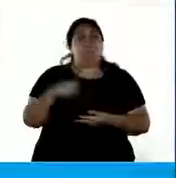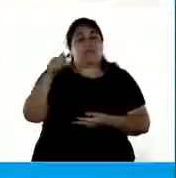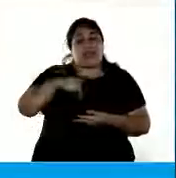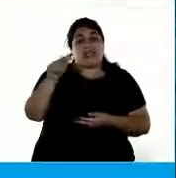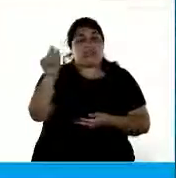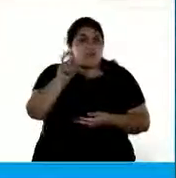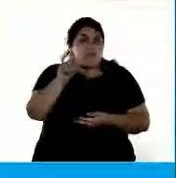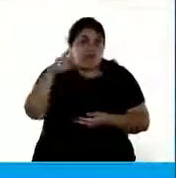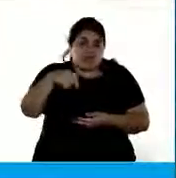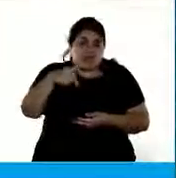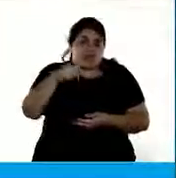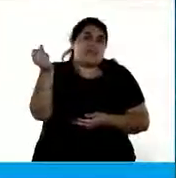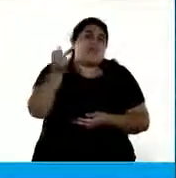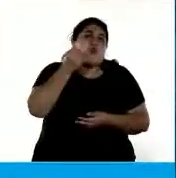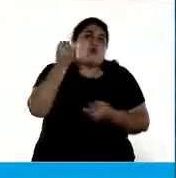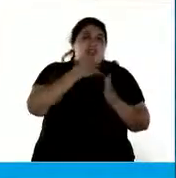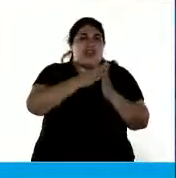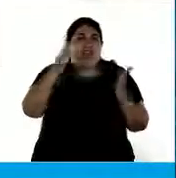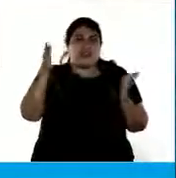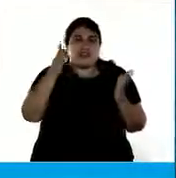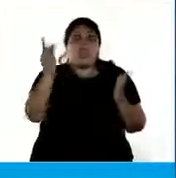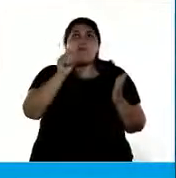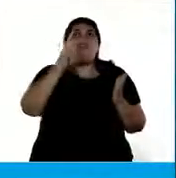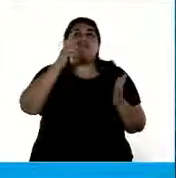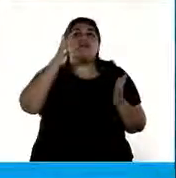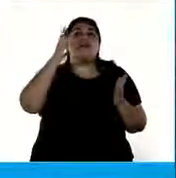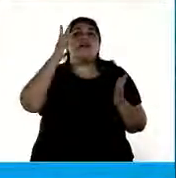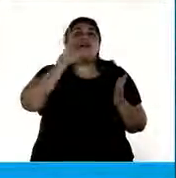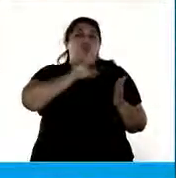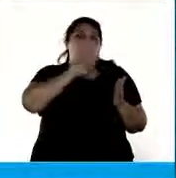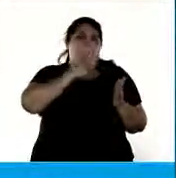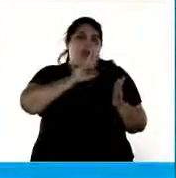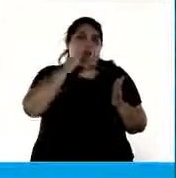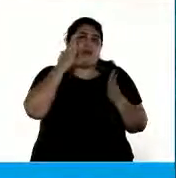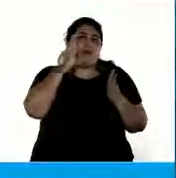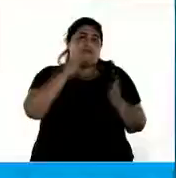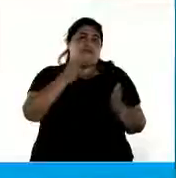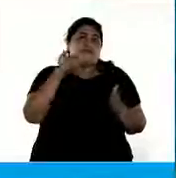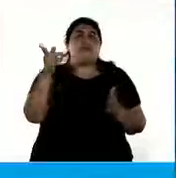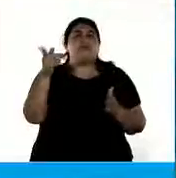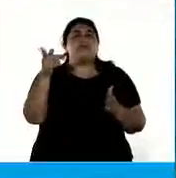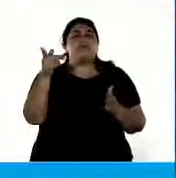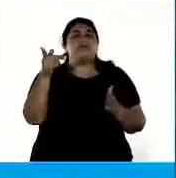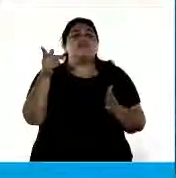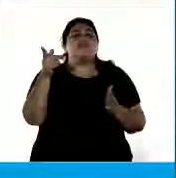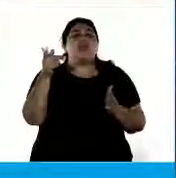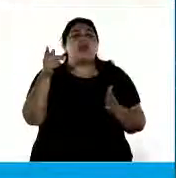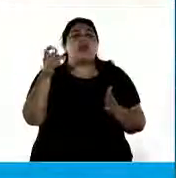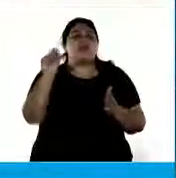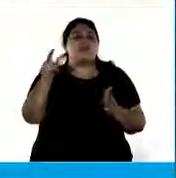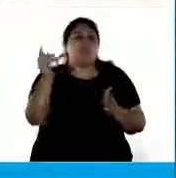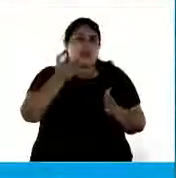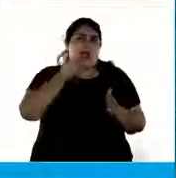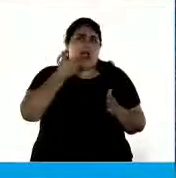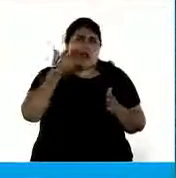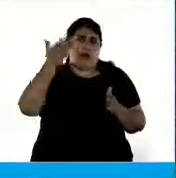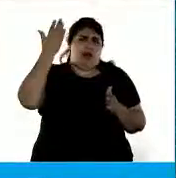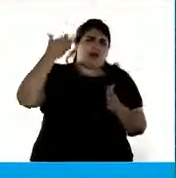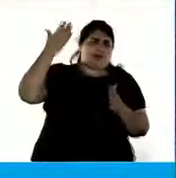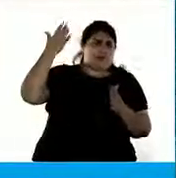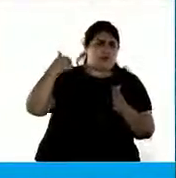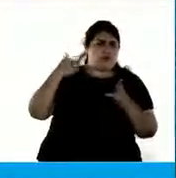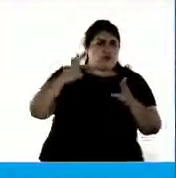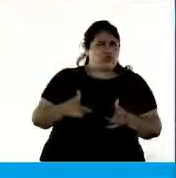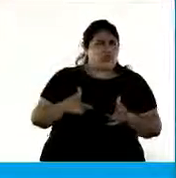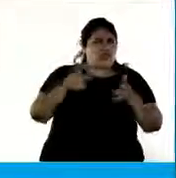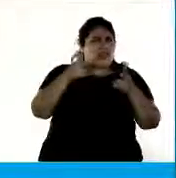significativo, en el mes de la mujer con una de sus palabras que él dijo en aquel debate